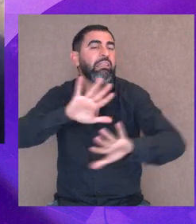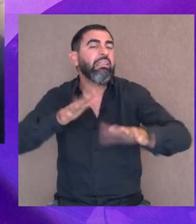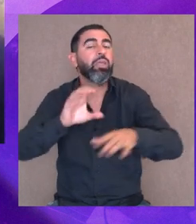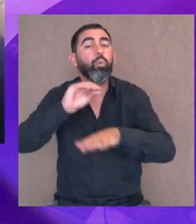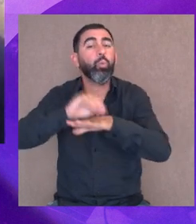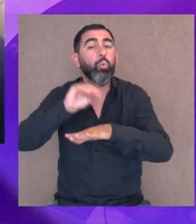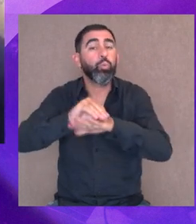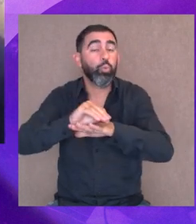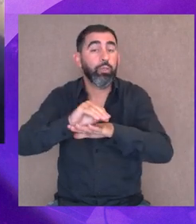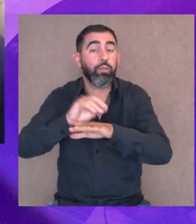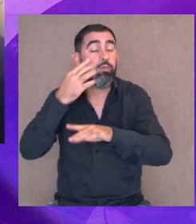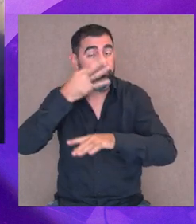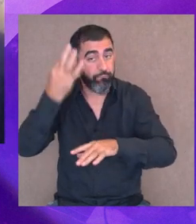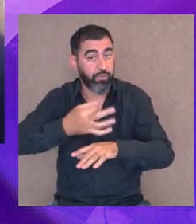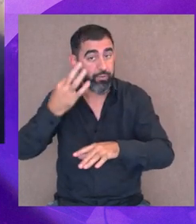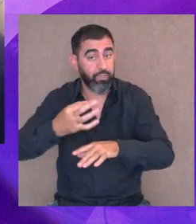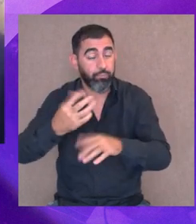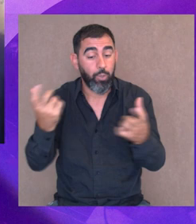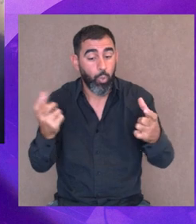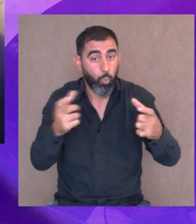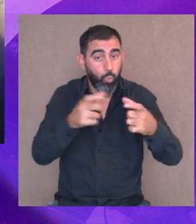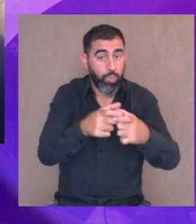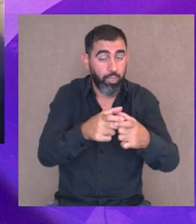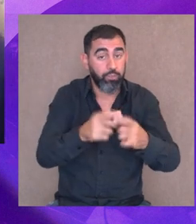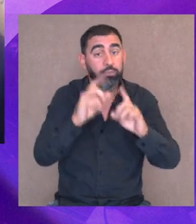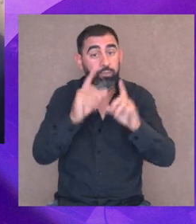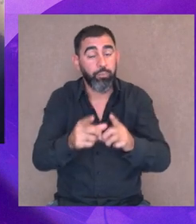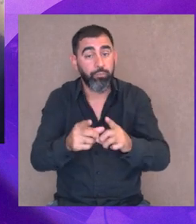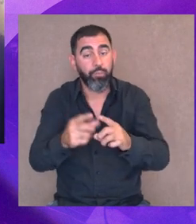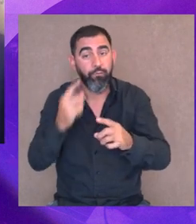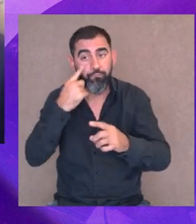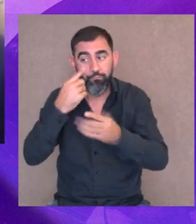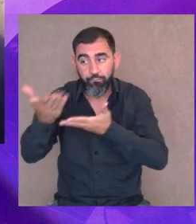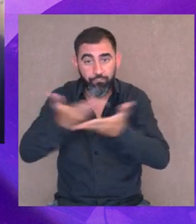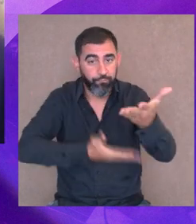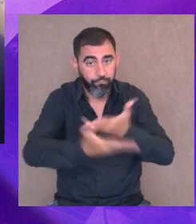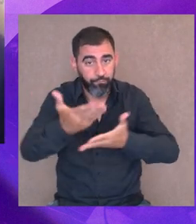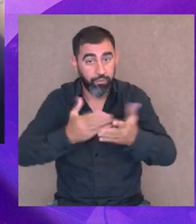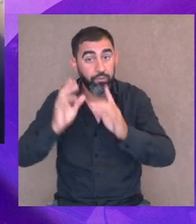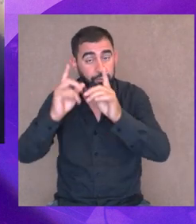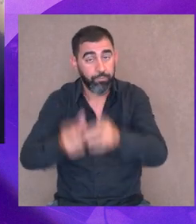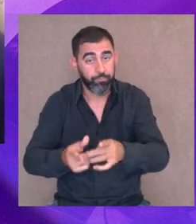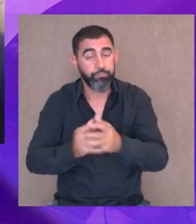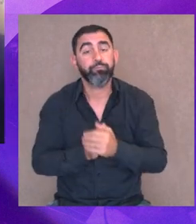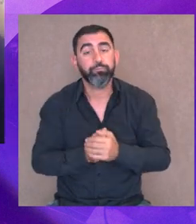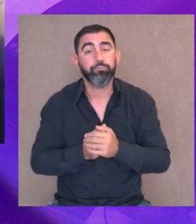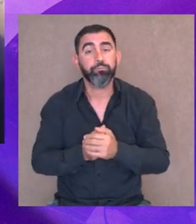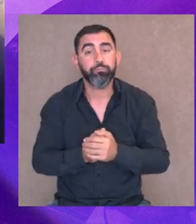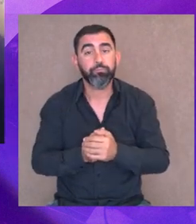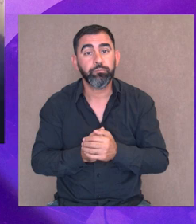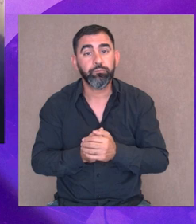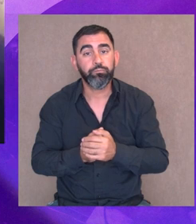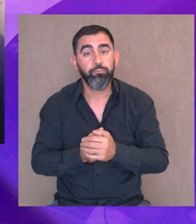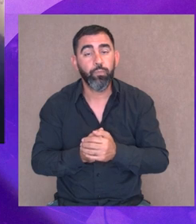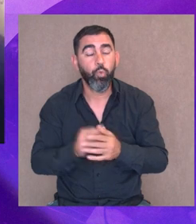significa la cultura para la subjetividad de una comunidad, para la convivencia, como